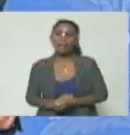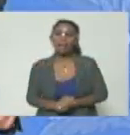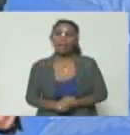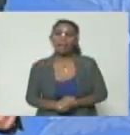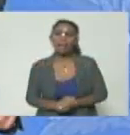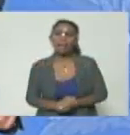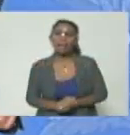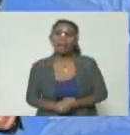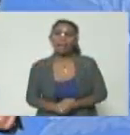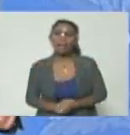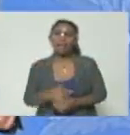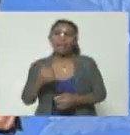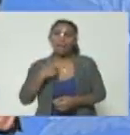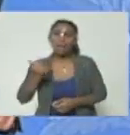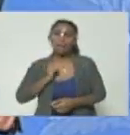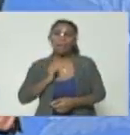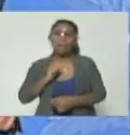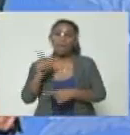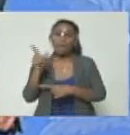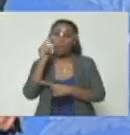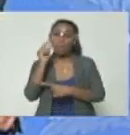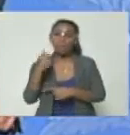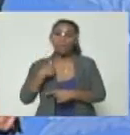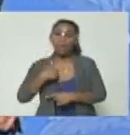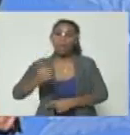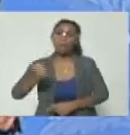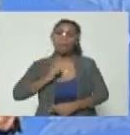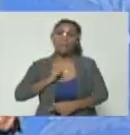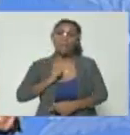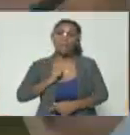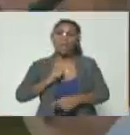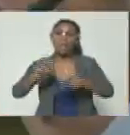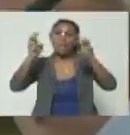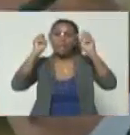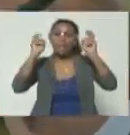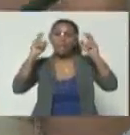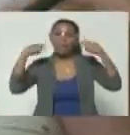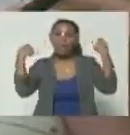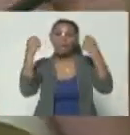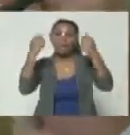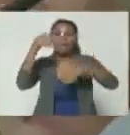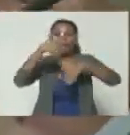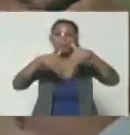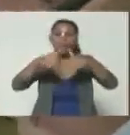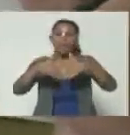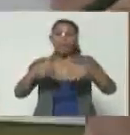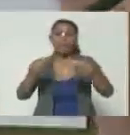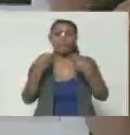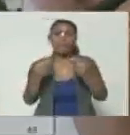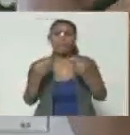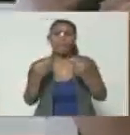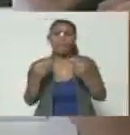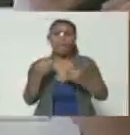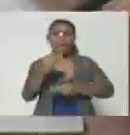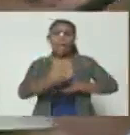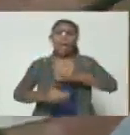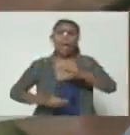yo estoy aprovechando este es Gilbert Caro yo estoy aprovechando el tema de la campaña electoral para agitar